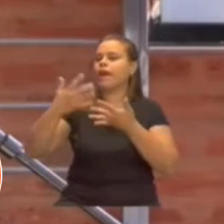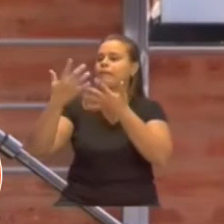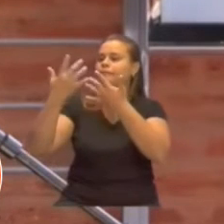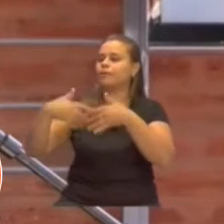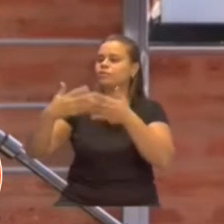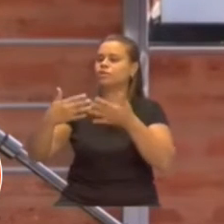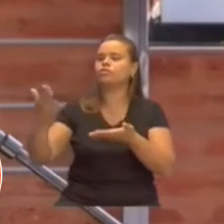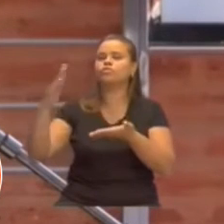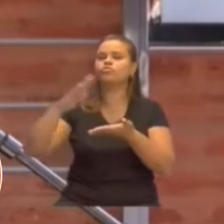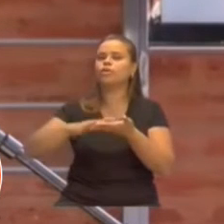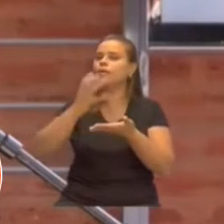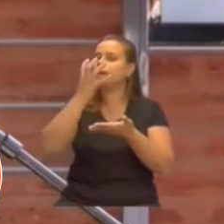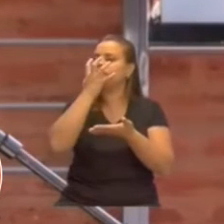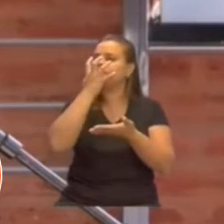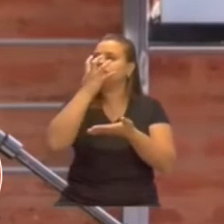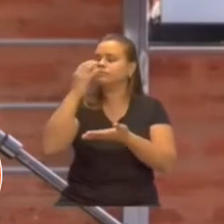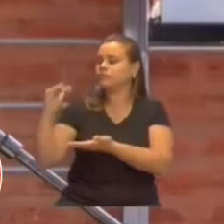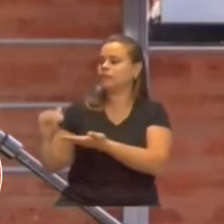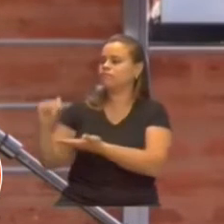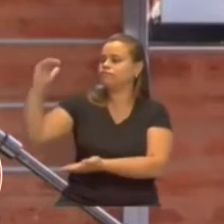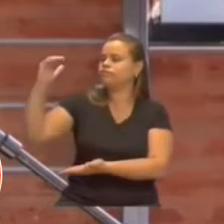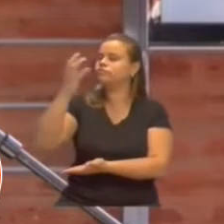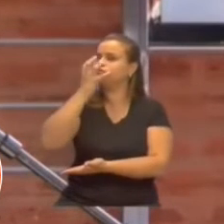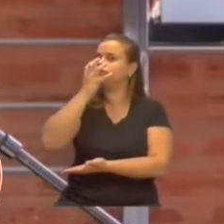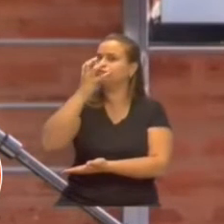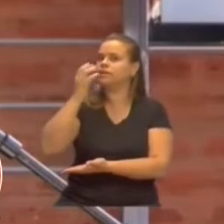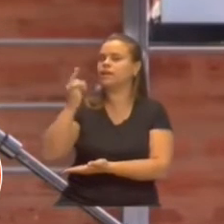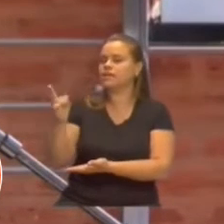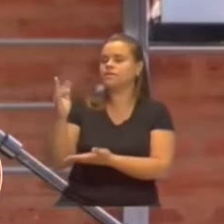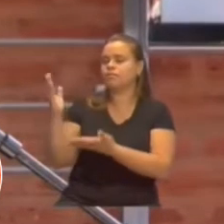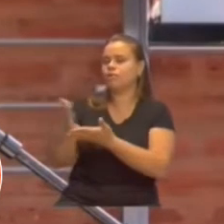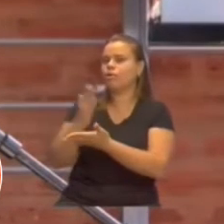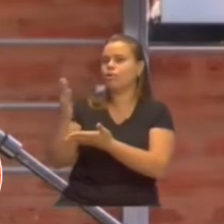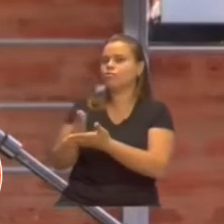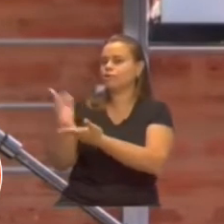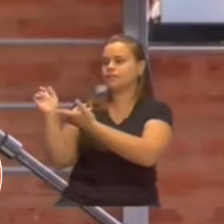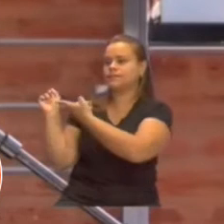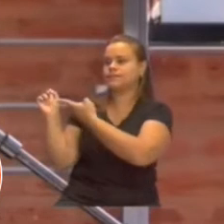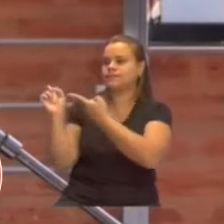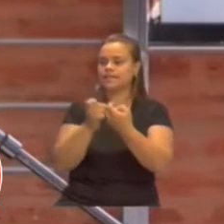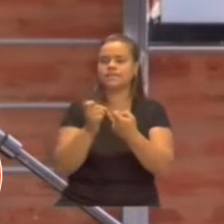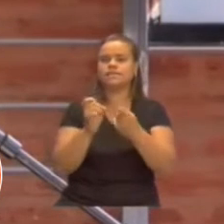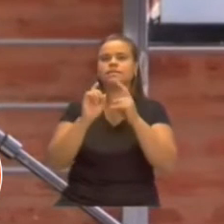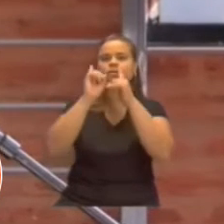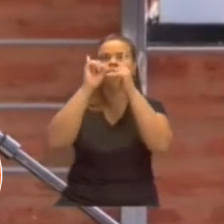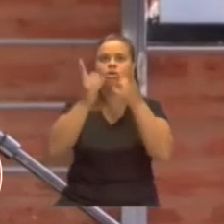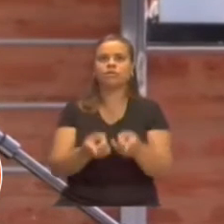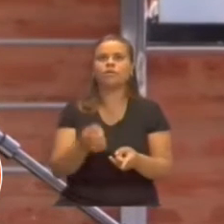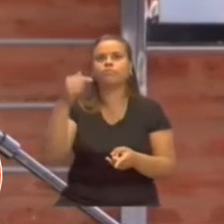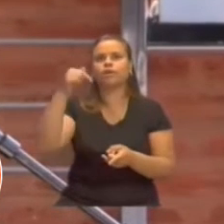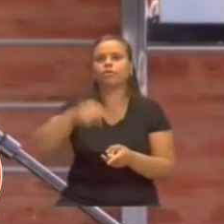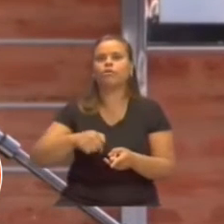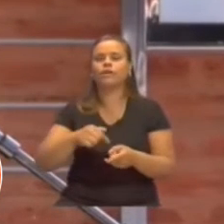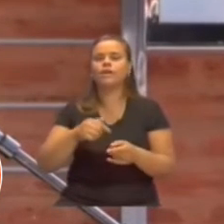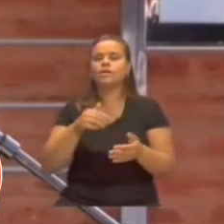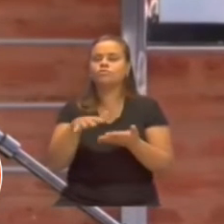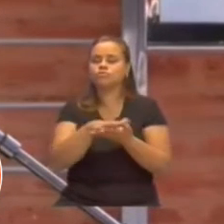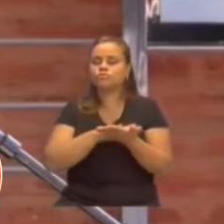oxígeno, que también es otro de los temas que hemos tenido retraso significativo con el objeto de aumentar la oferta disponible propia.